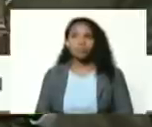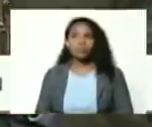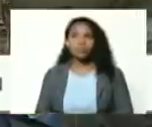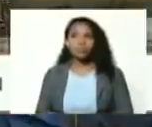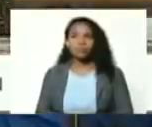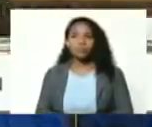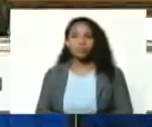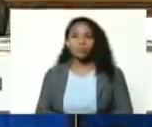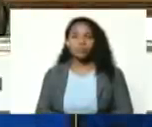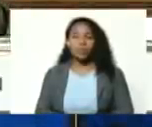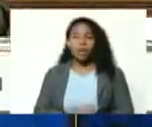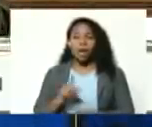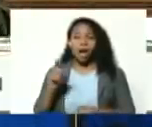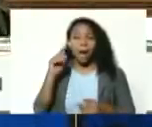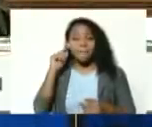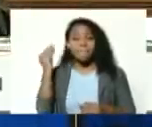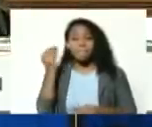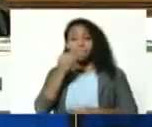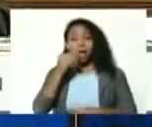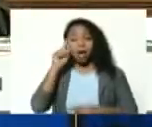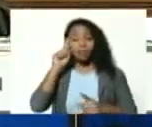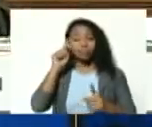hay un más allá ¿verdad Fernando?